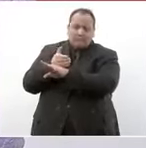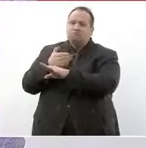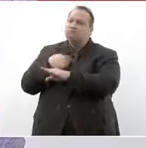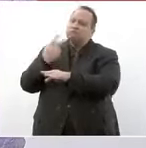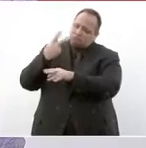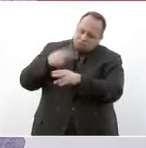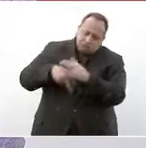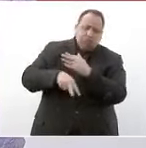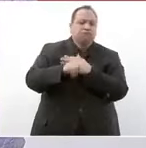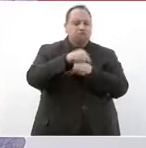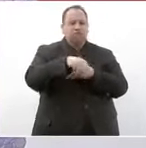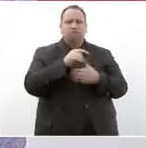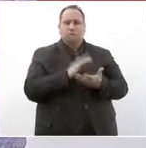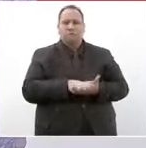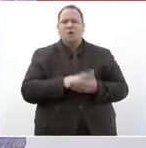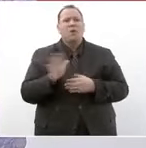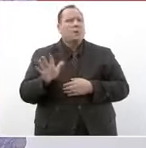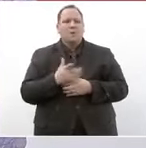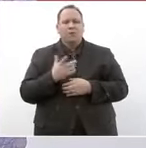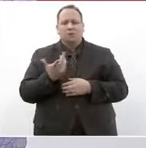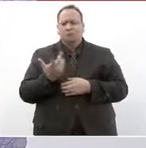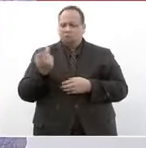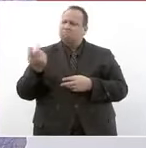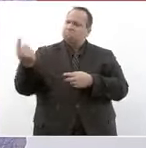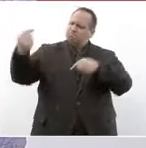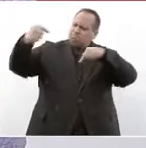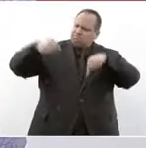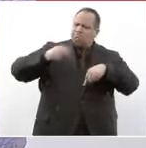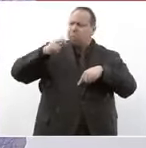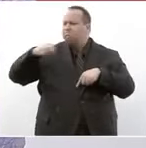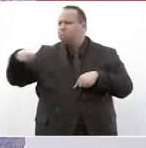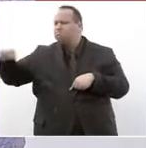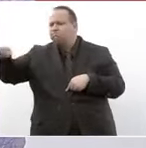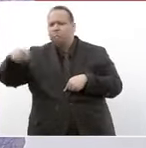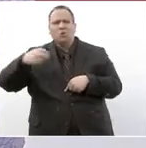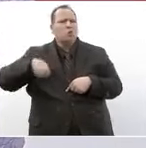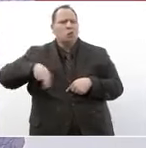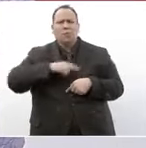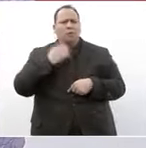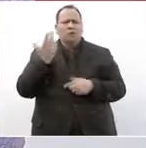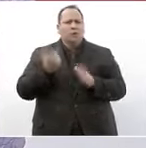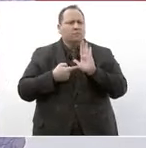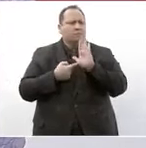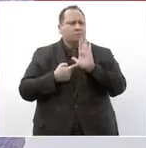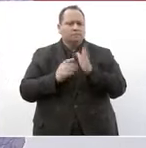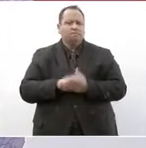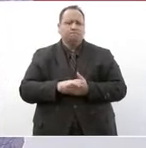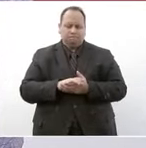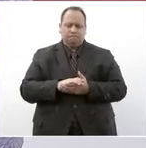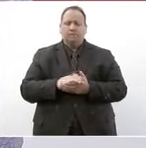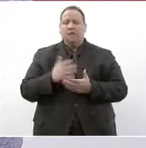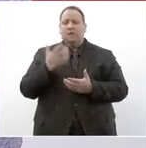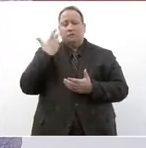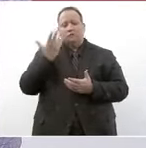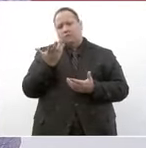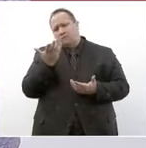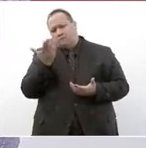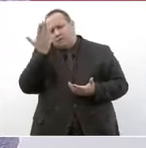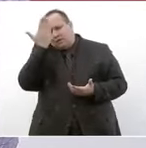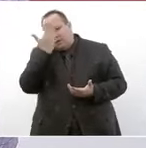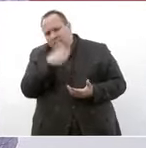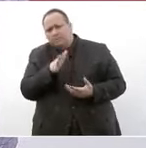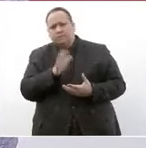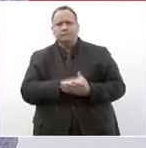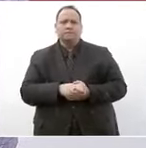con esta gira queremos rendirle ofrecerle